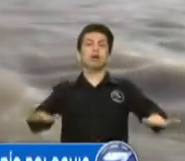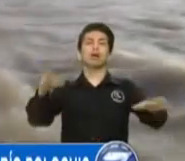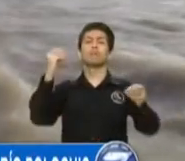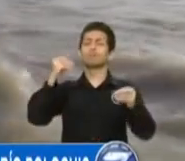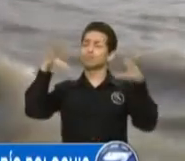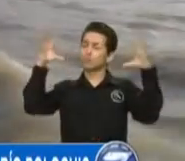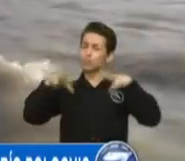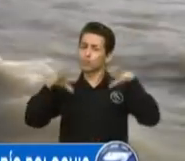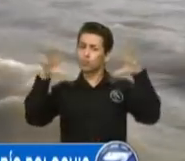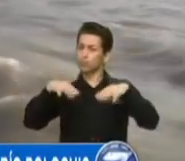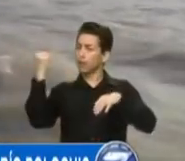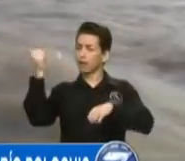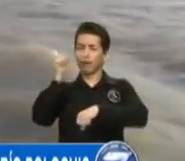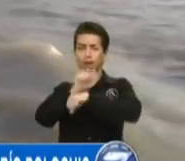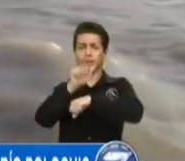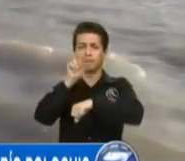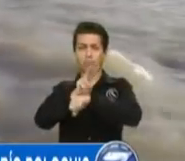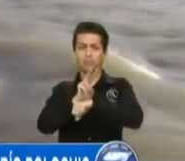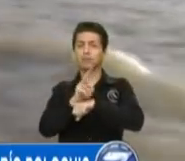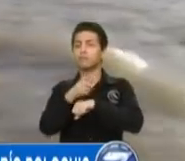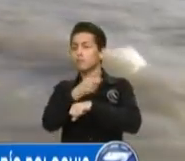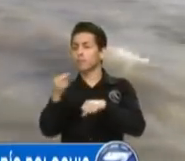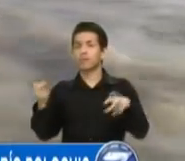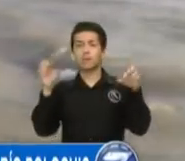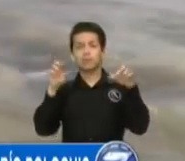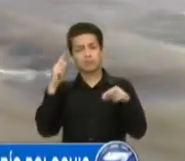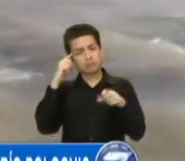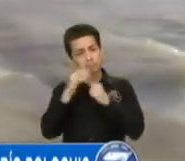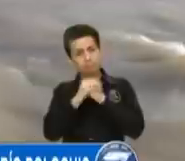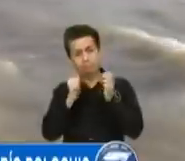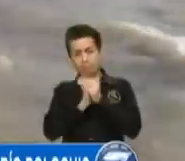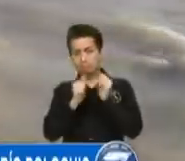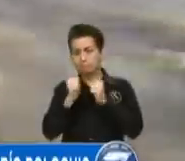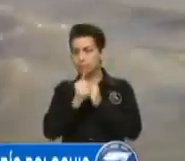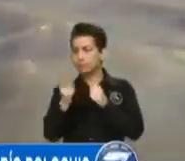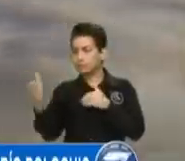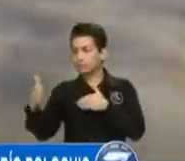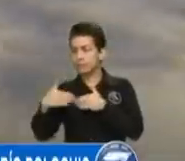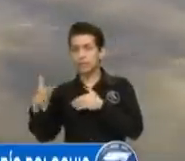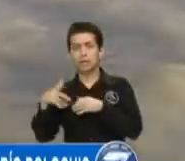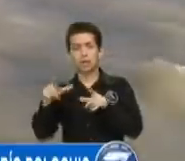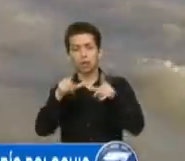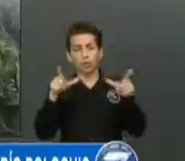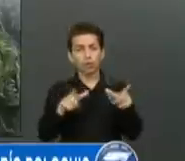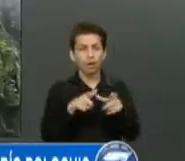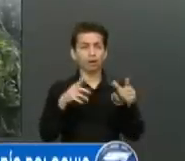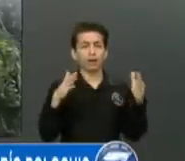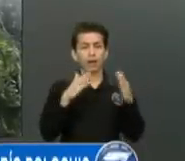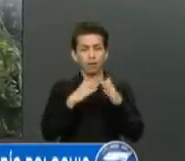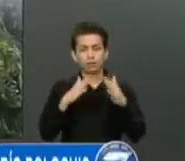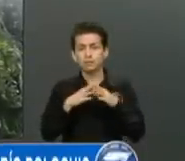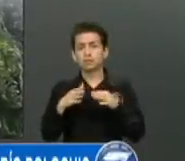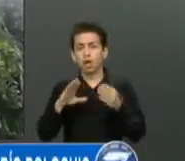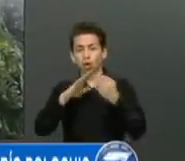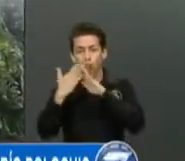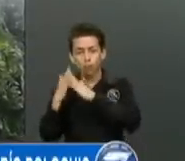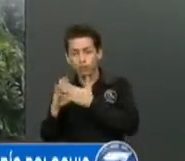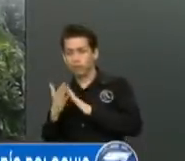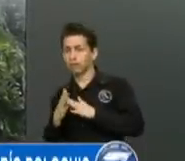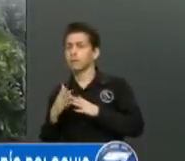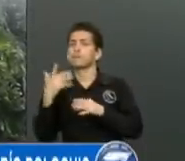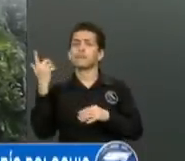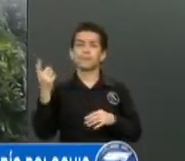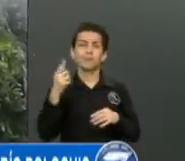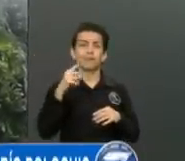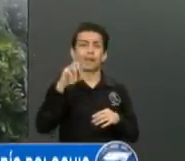Existe preocupación de parte de comunitarios de distintos caseríos, aldeas y comunidades, especialmente los municipios de Santa Catalina, La Tinta y